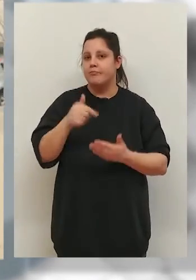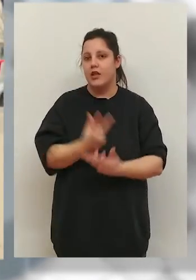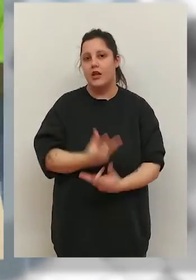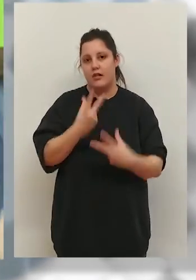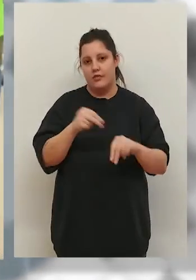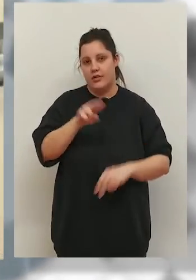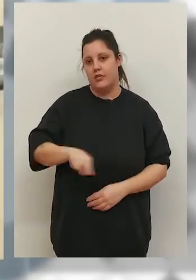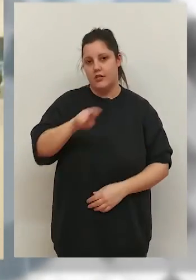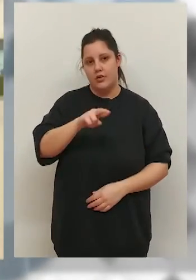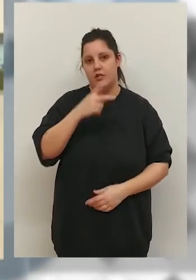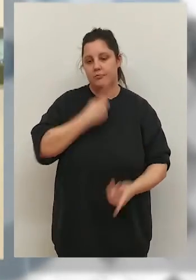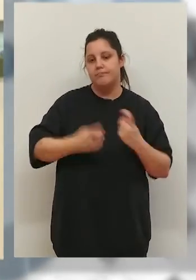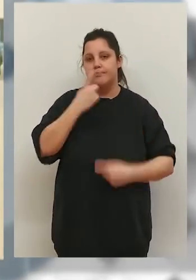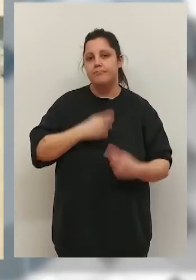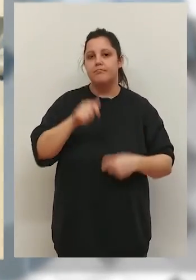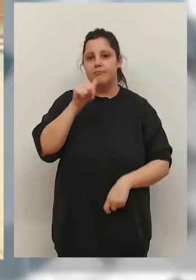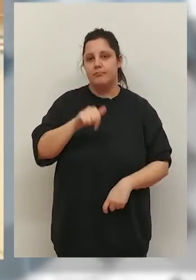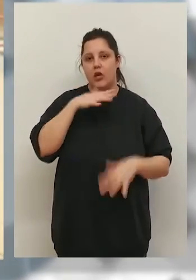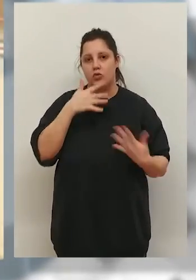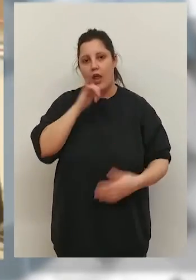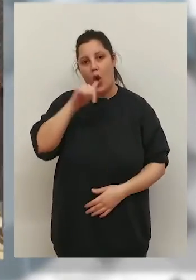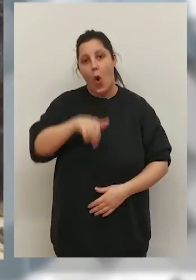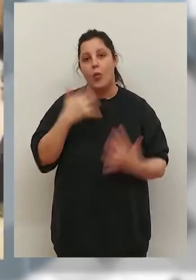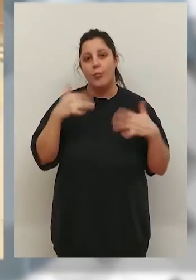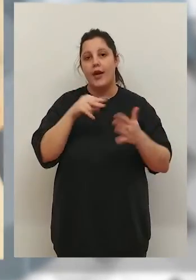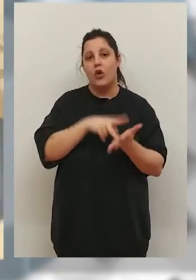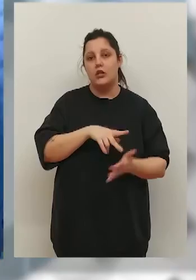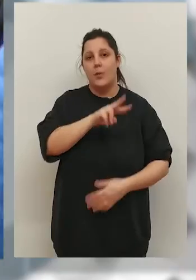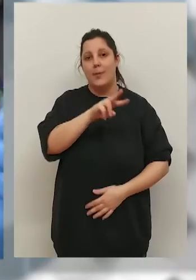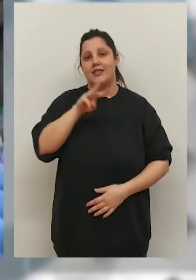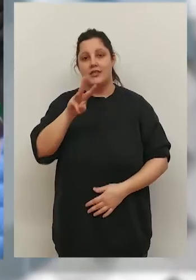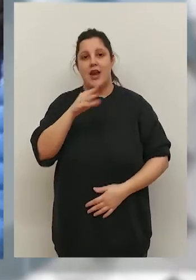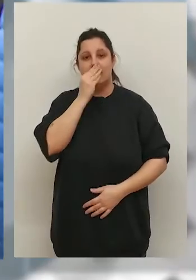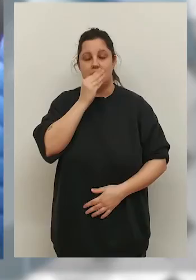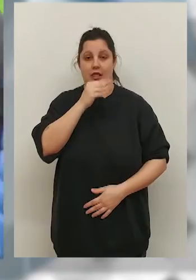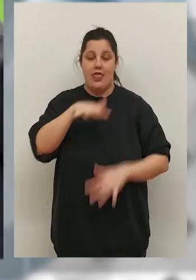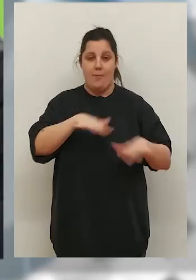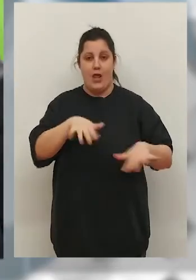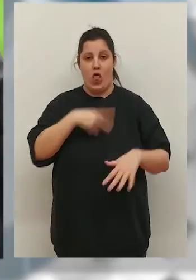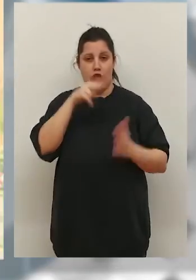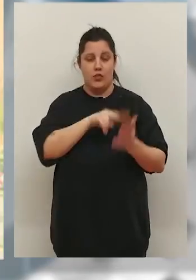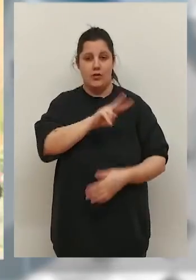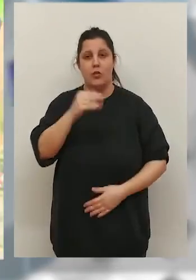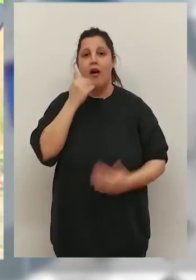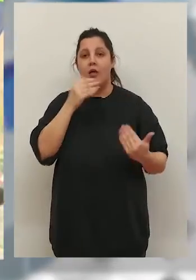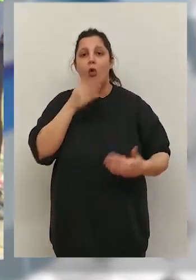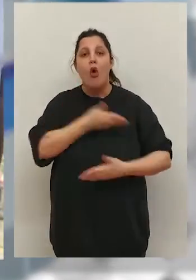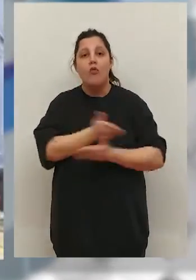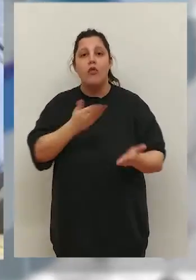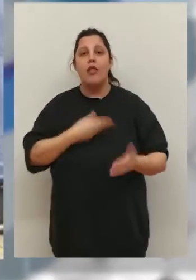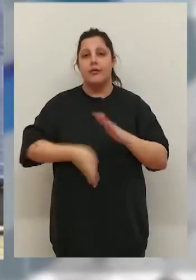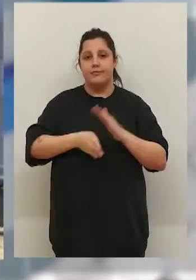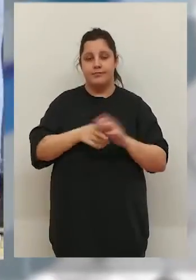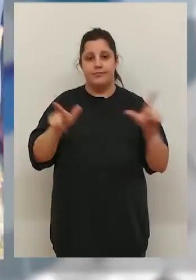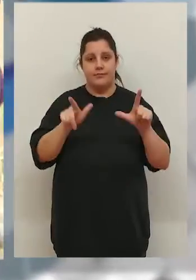Pues con esta propuesta ponemos hoy el punto final al relato informativo de la actualidad riojana en este miércoles 23 de marzo de 2022. Gracias